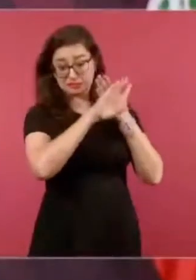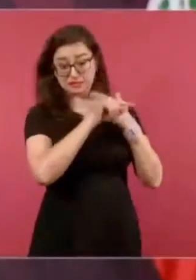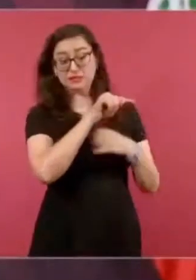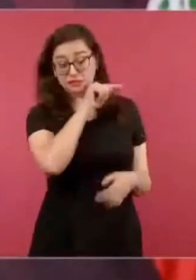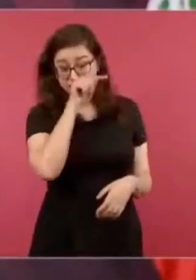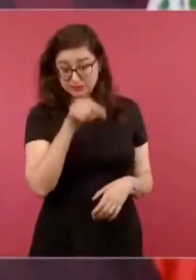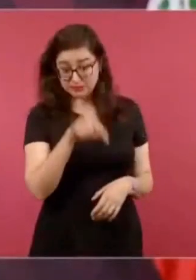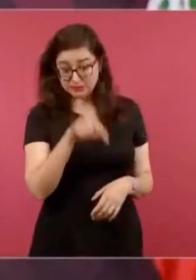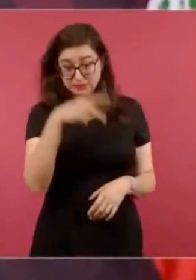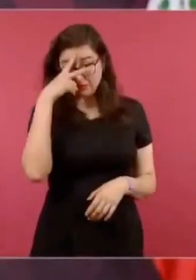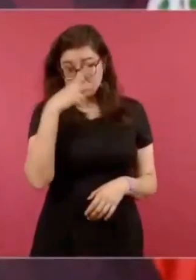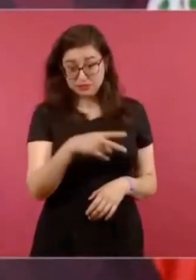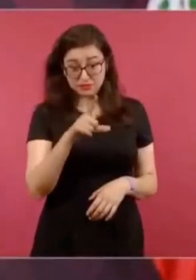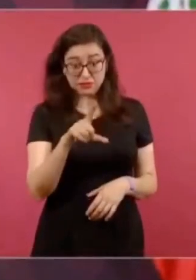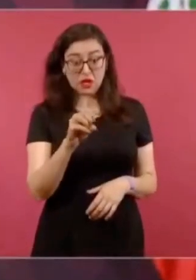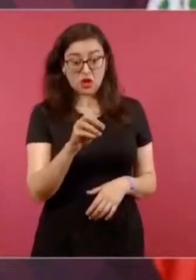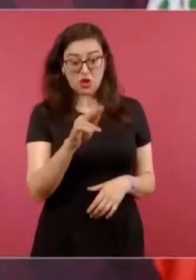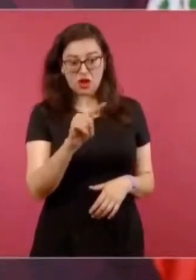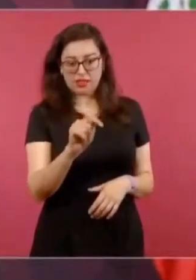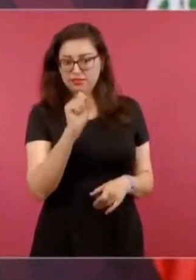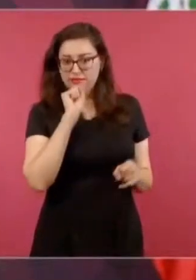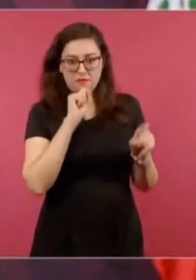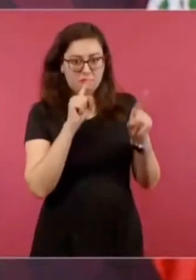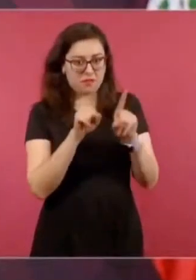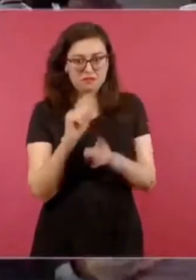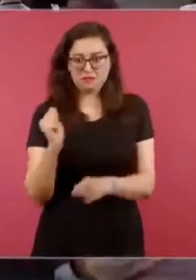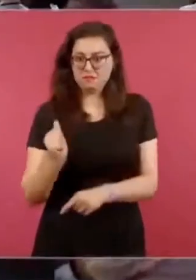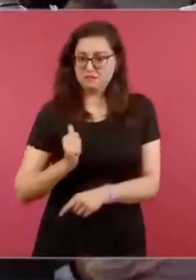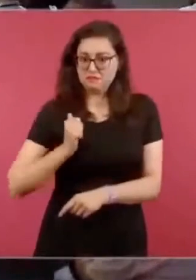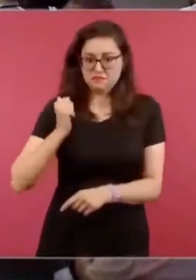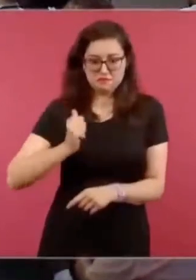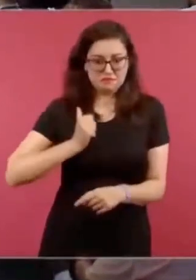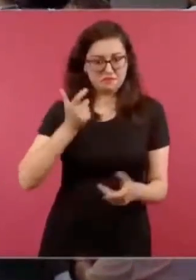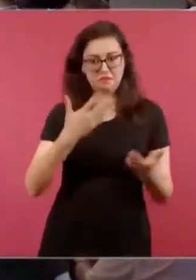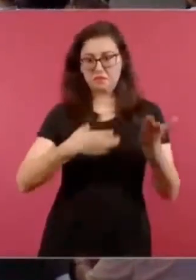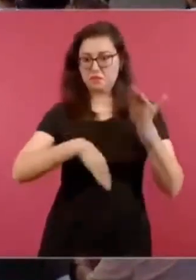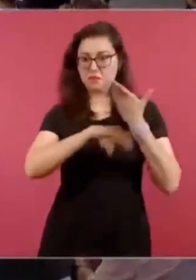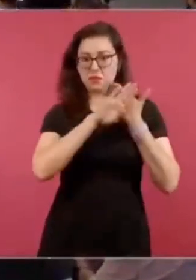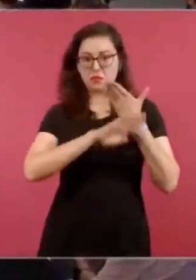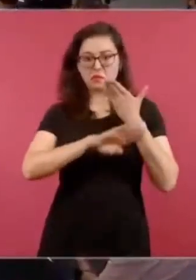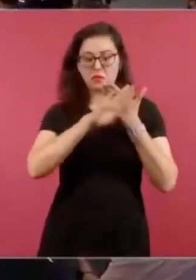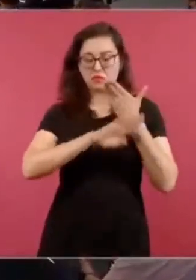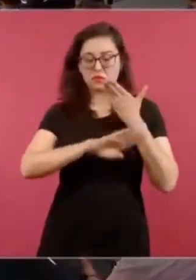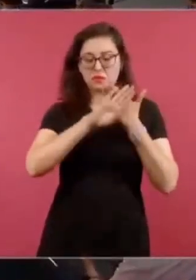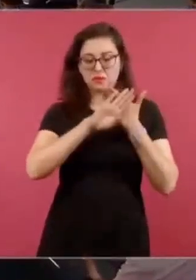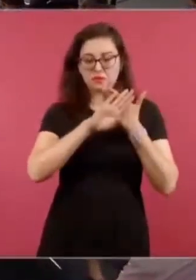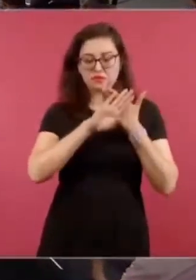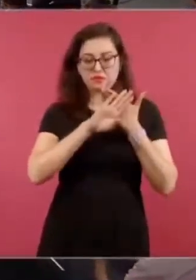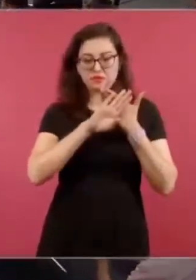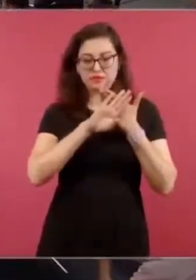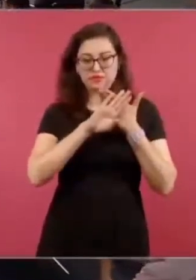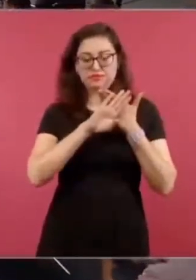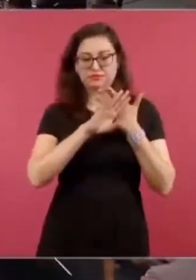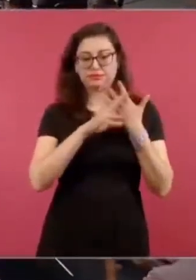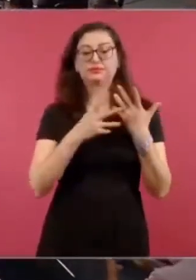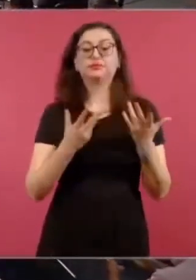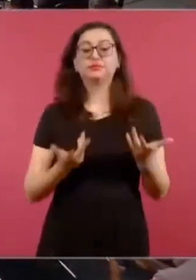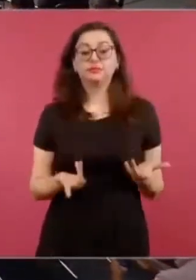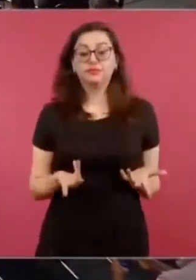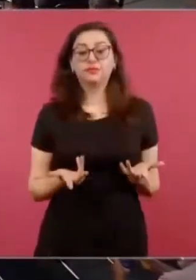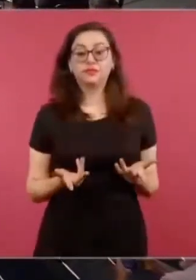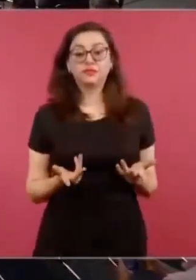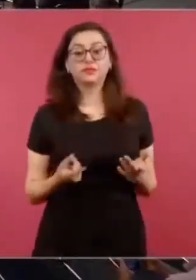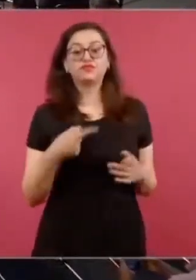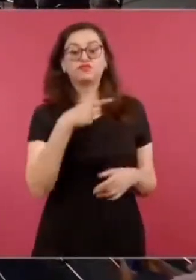para que le dijera esta persona